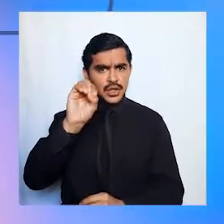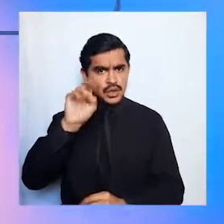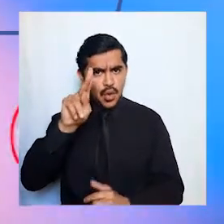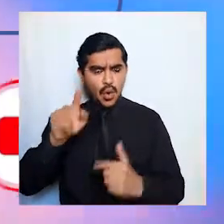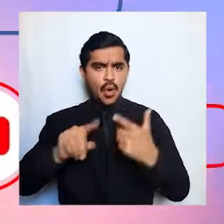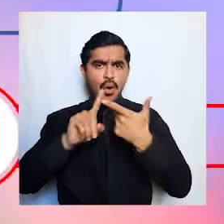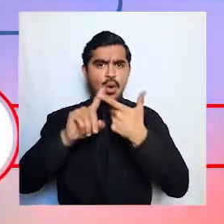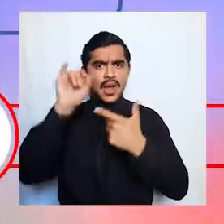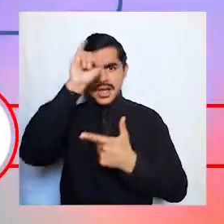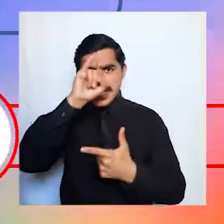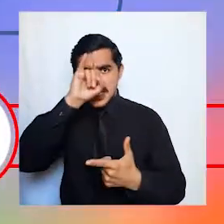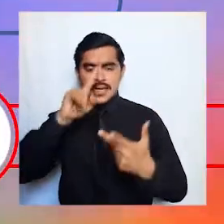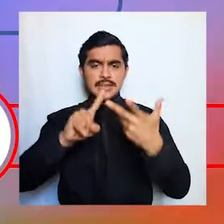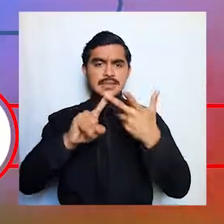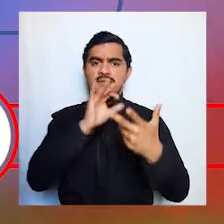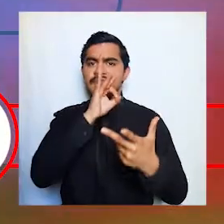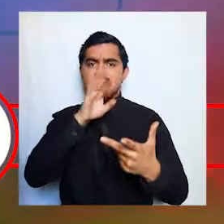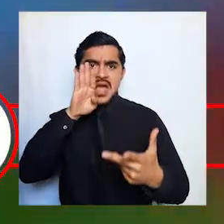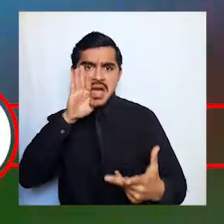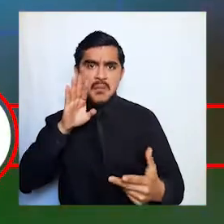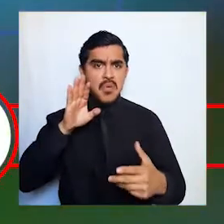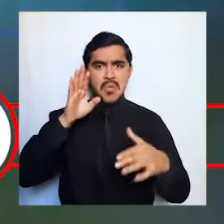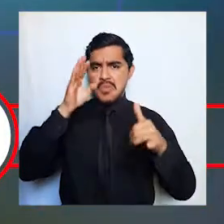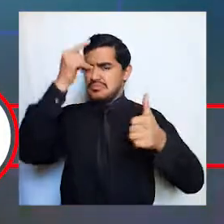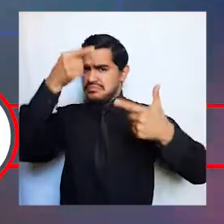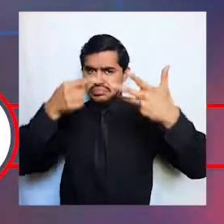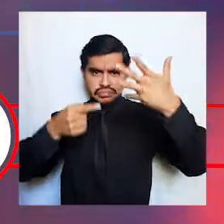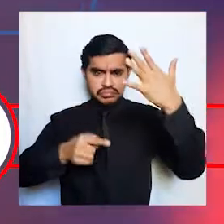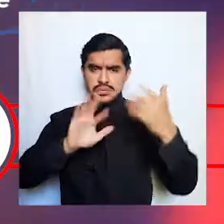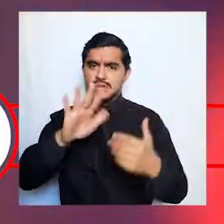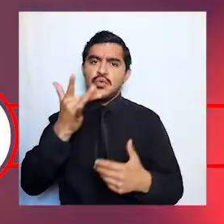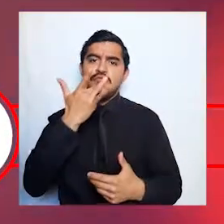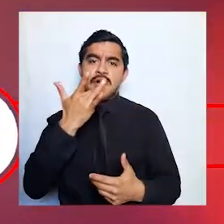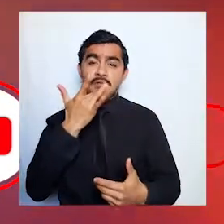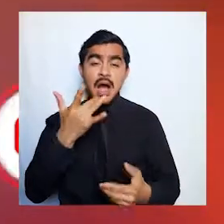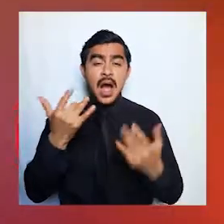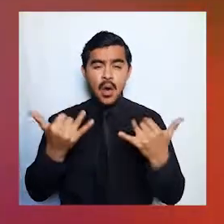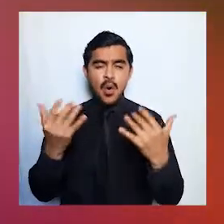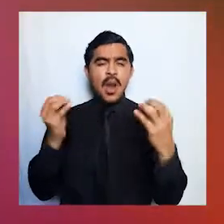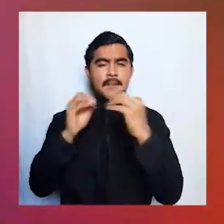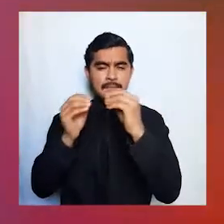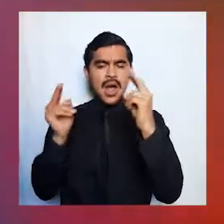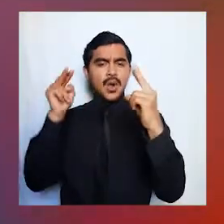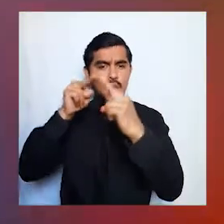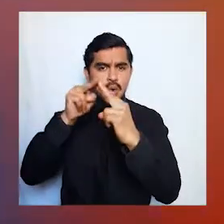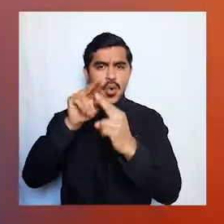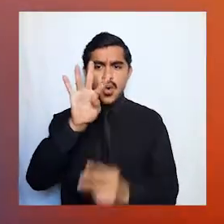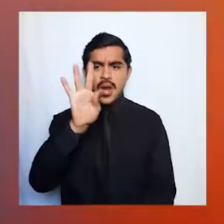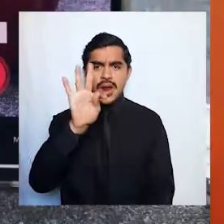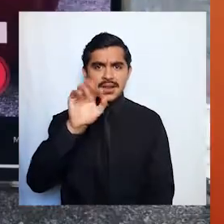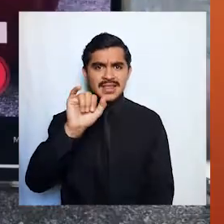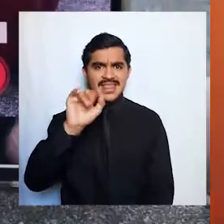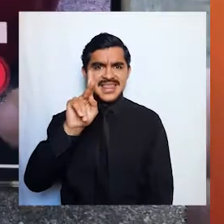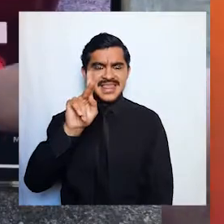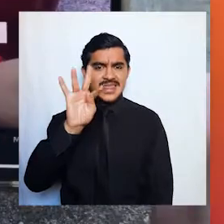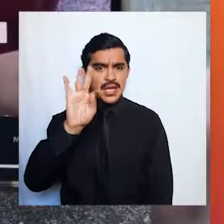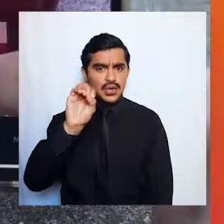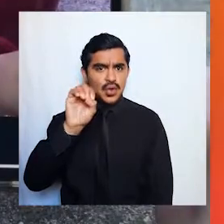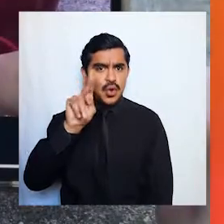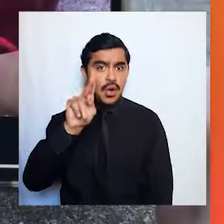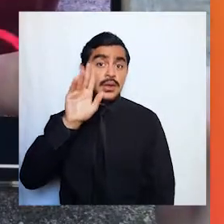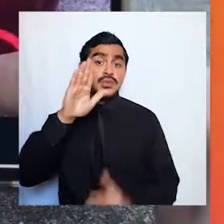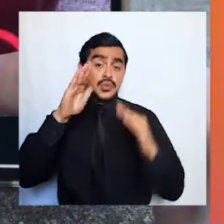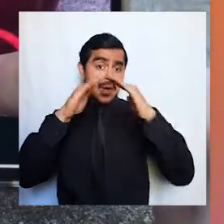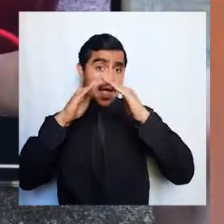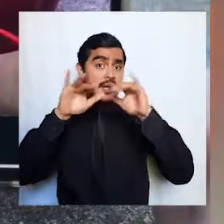u otra plataforma que está en todo internet pues elegís normalmente ahorita de las más conocidas de tiktok porque todo mundo pasa en sus casas